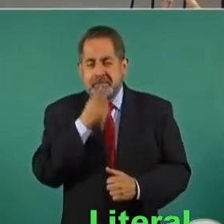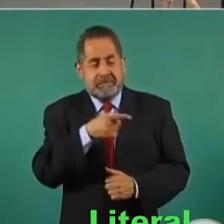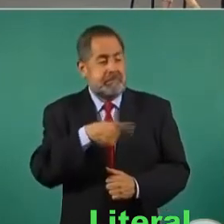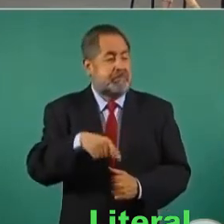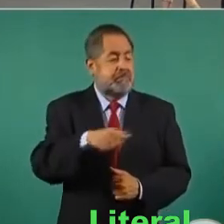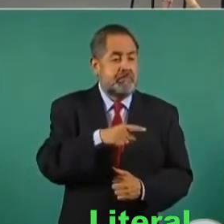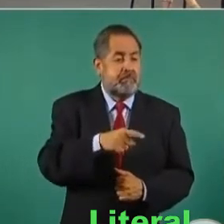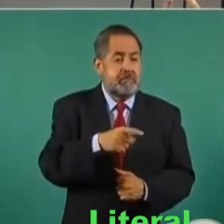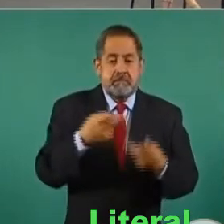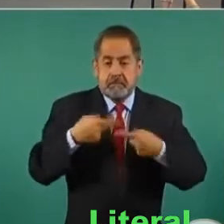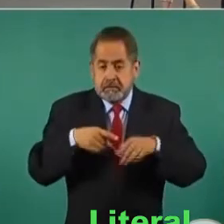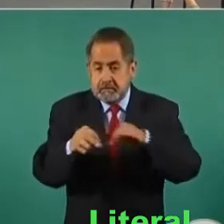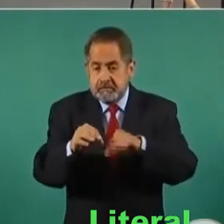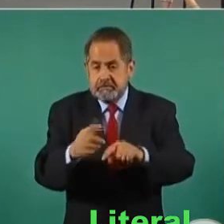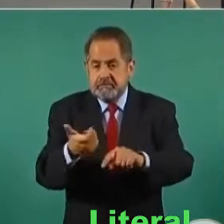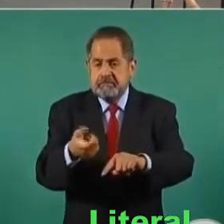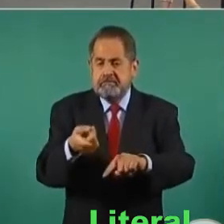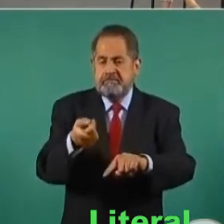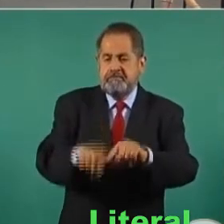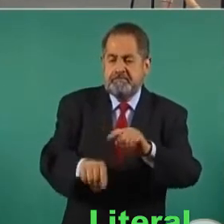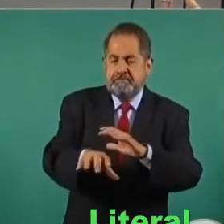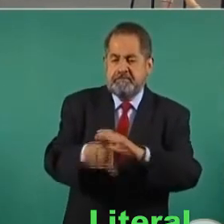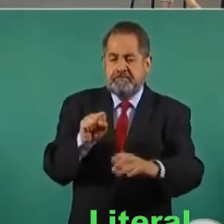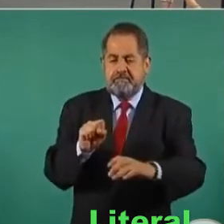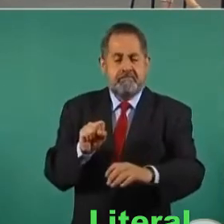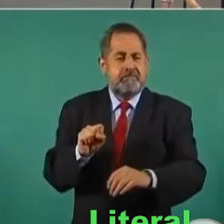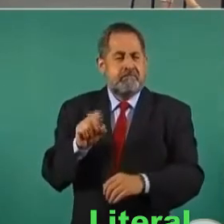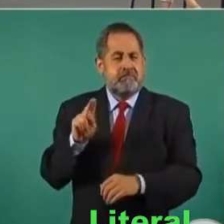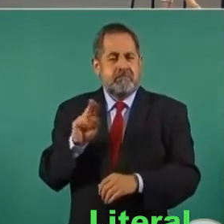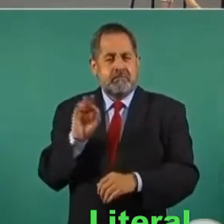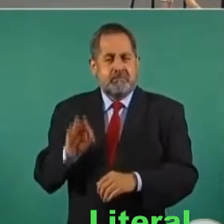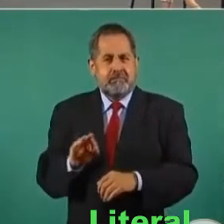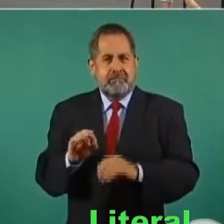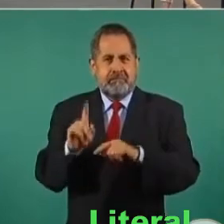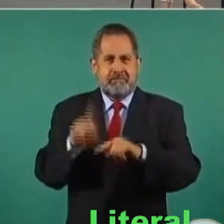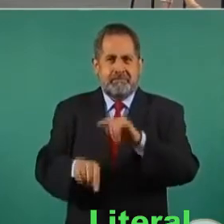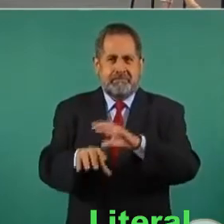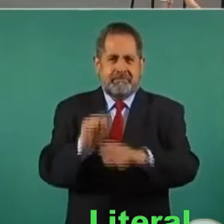hasta 80%.